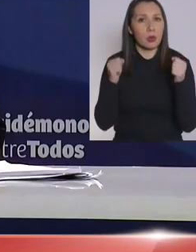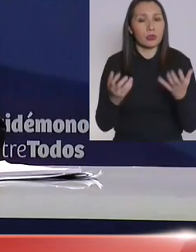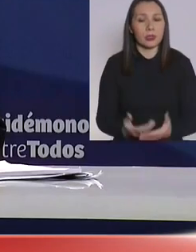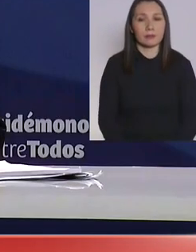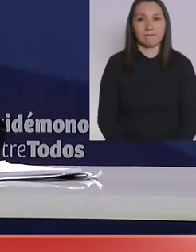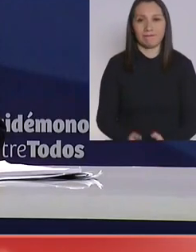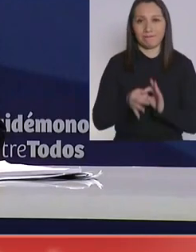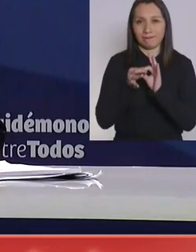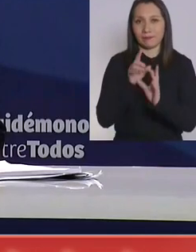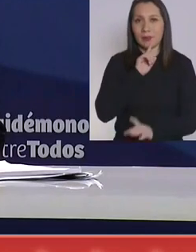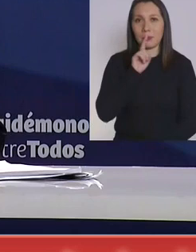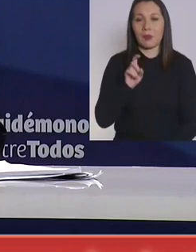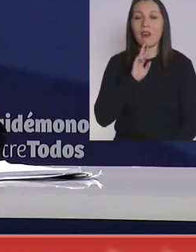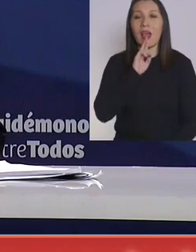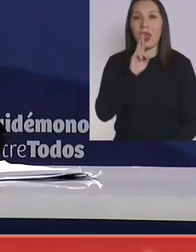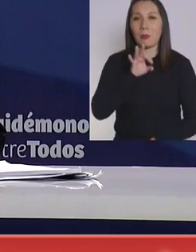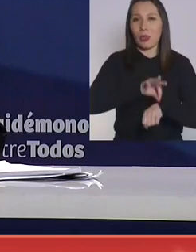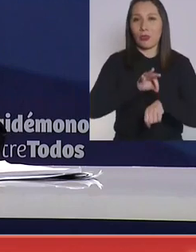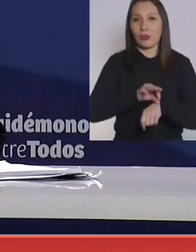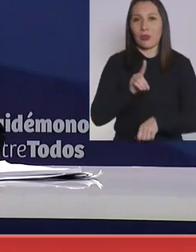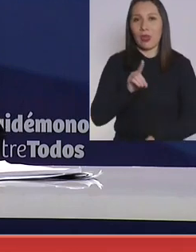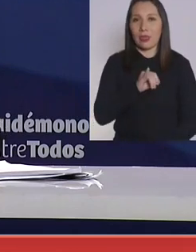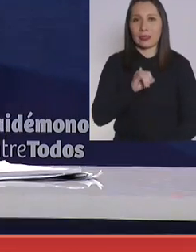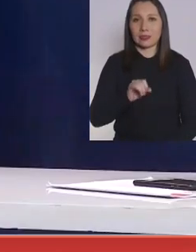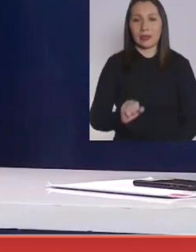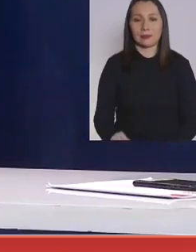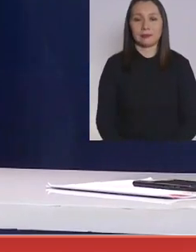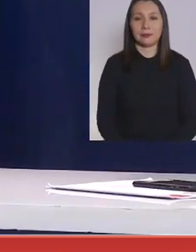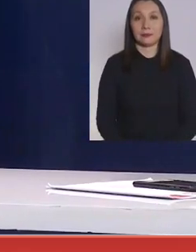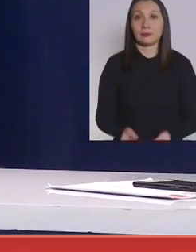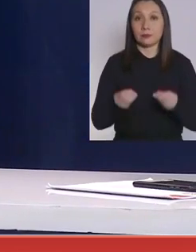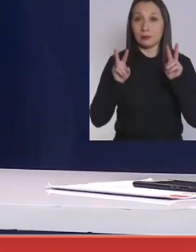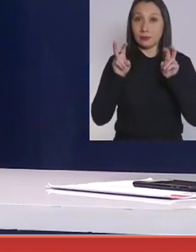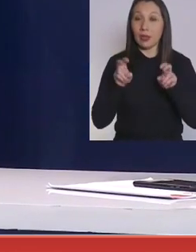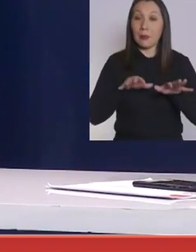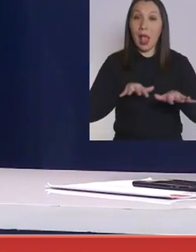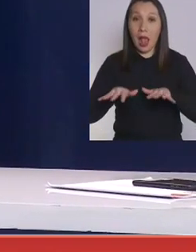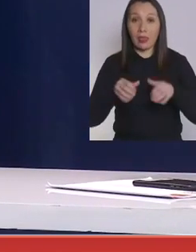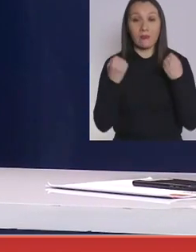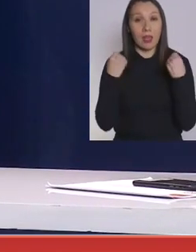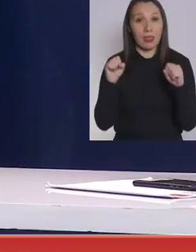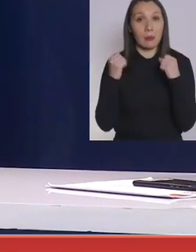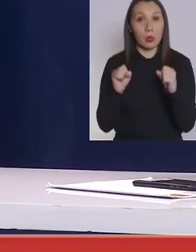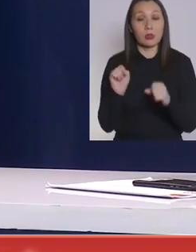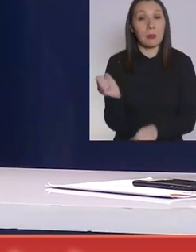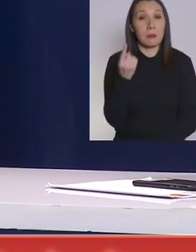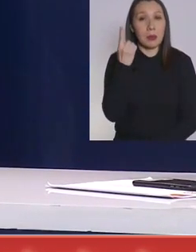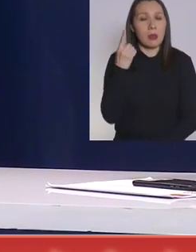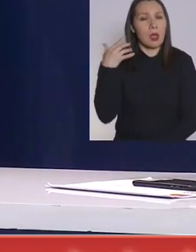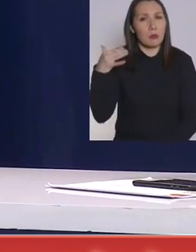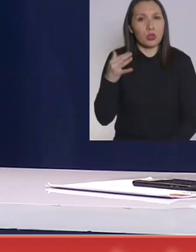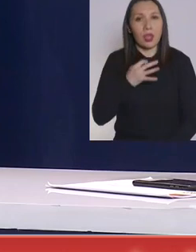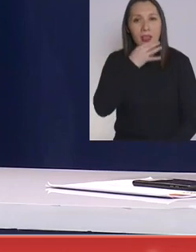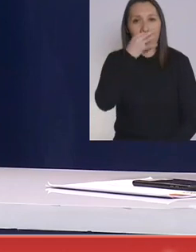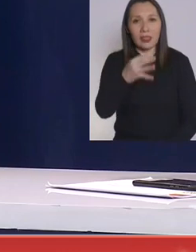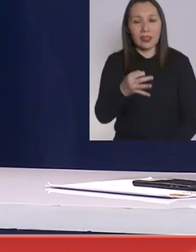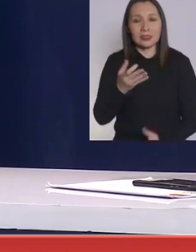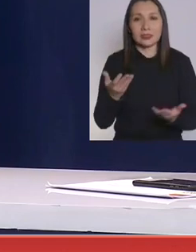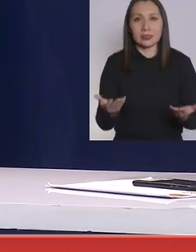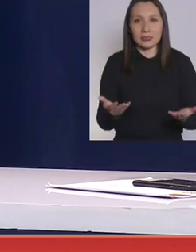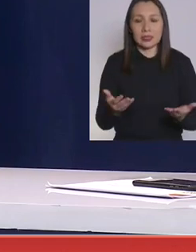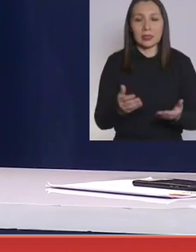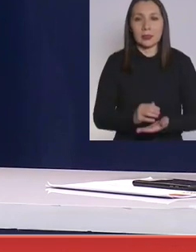Muchas gracias por la pregunta, la contestará la doctora Daza. Bueno, con respecto a la actividad deportiva, primero que nada es muy importante decir que